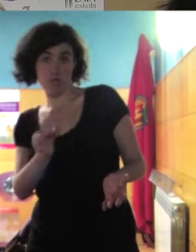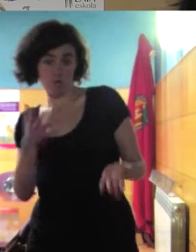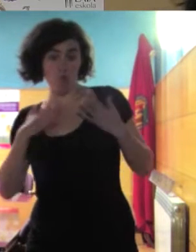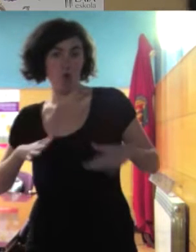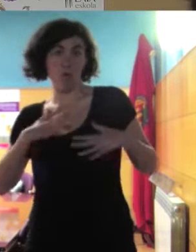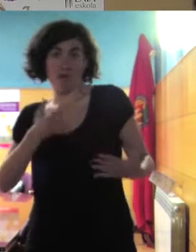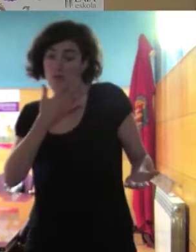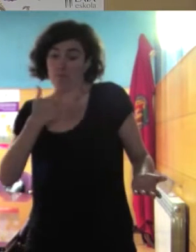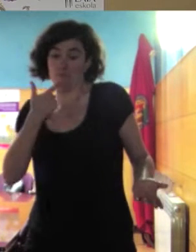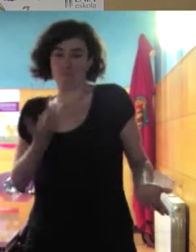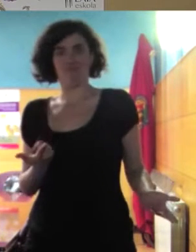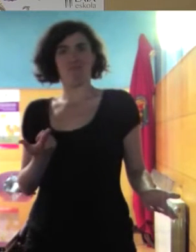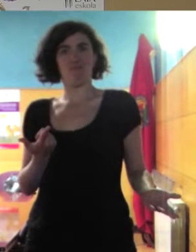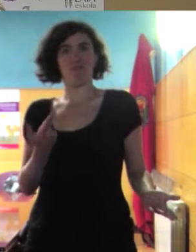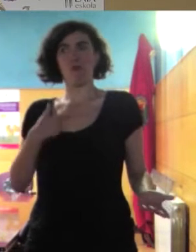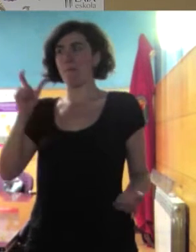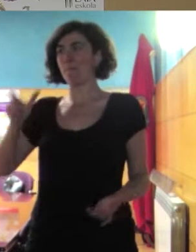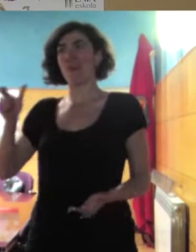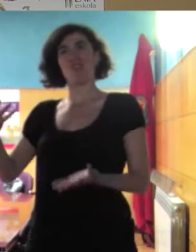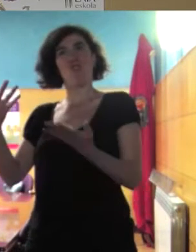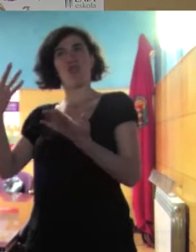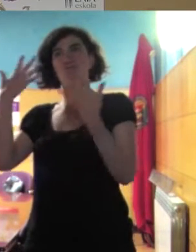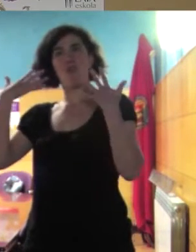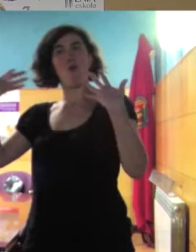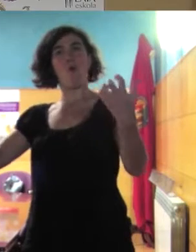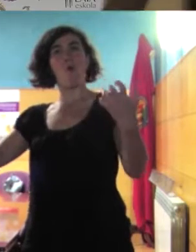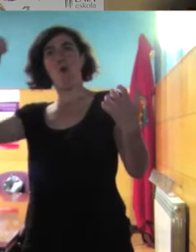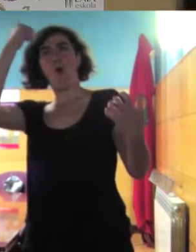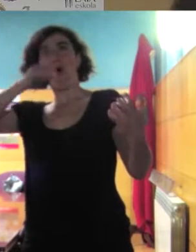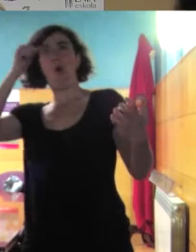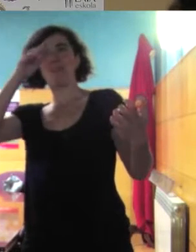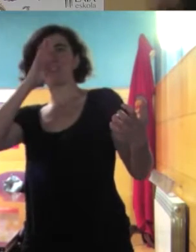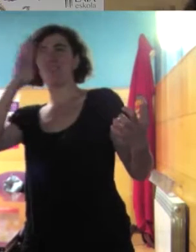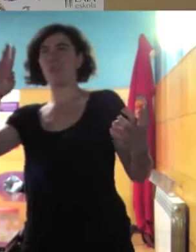que es agradar la mirada masculina heterosexual